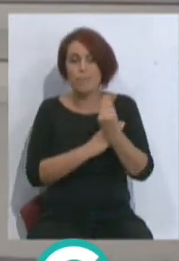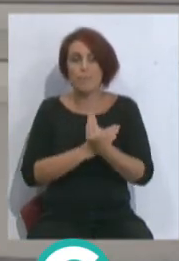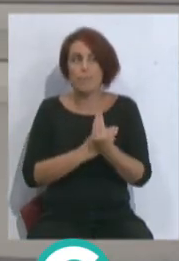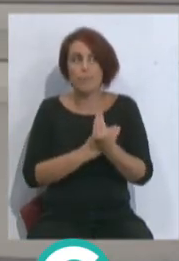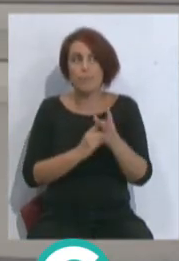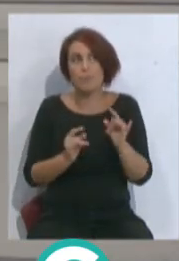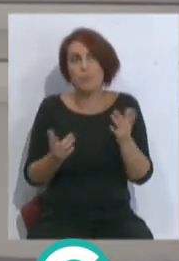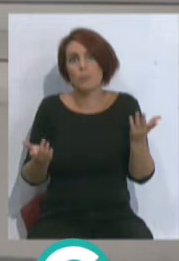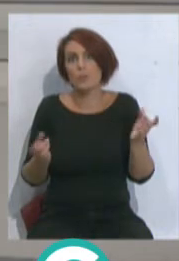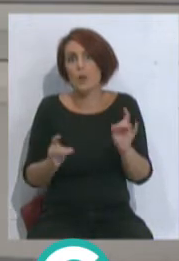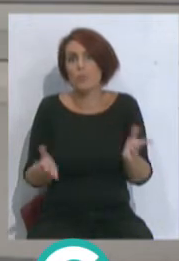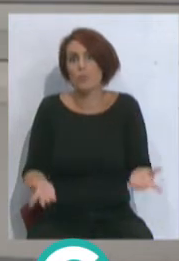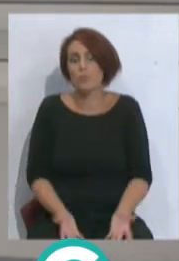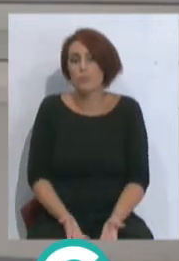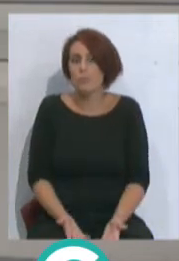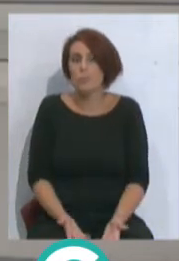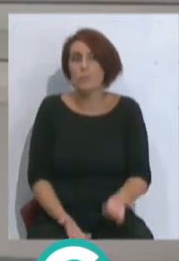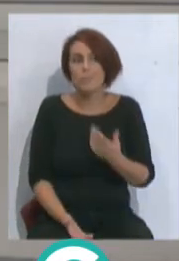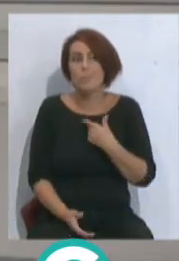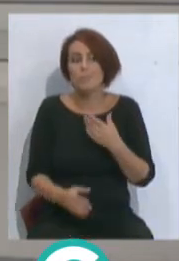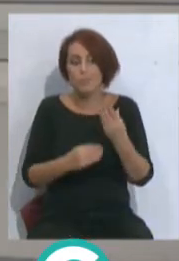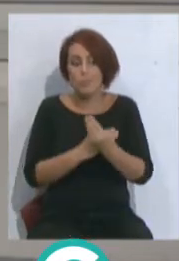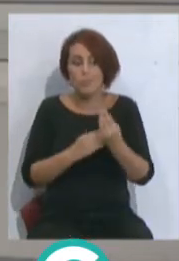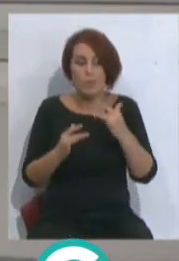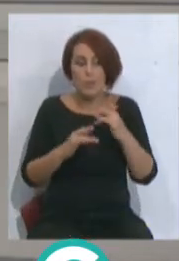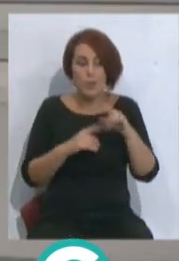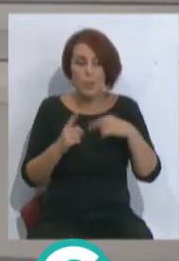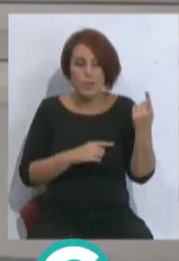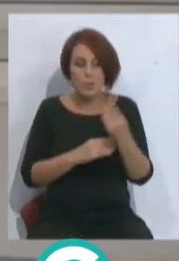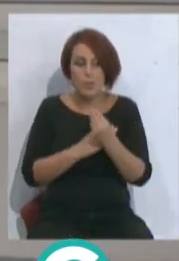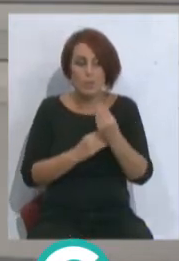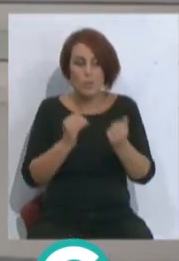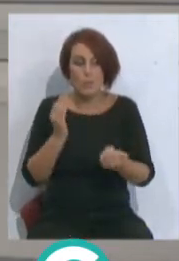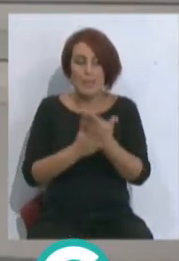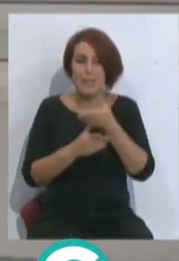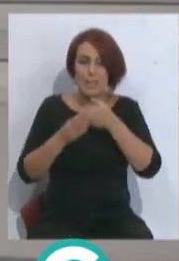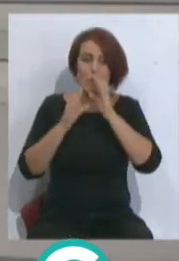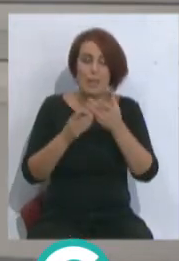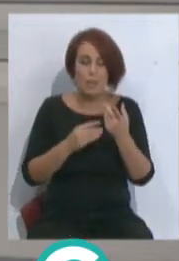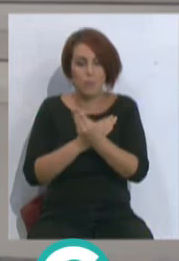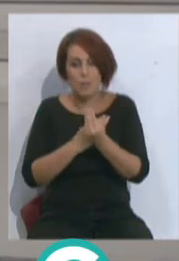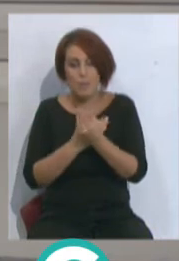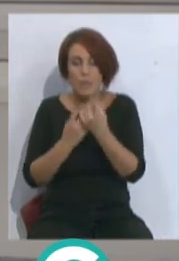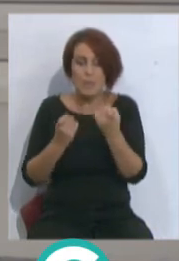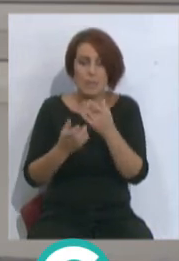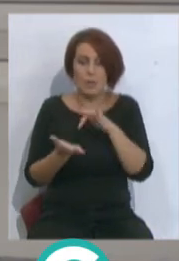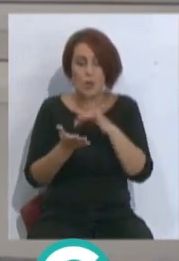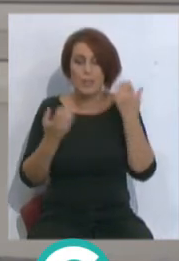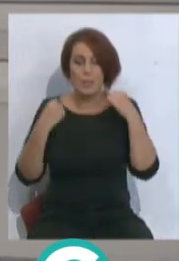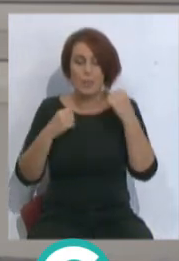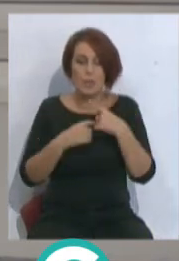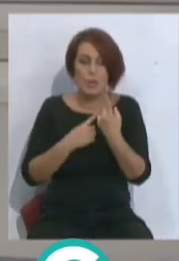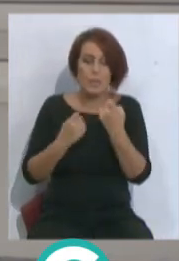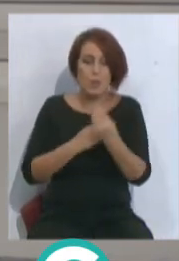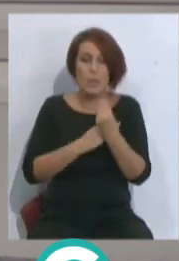estas cosas. Sí, pero claro, necesita cuidarse después de los partidos, necesita cuidarse por la mañana con el desayuno, necesita cuidarse cuando los entrenamientos, necesita